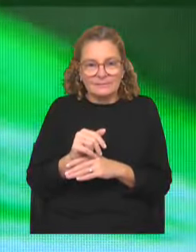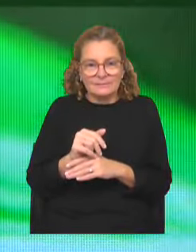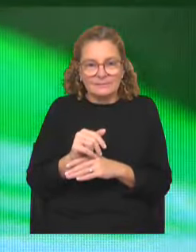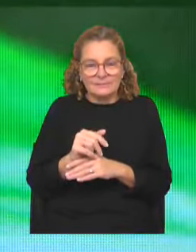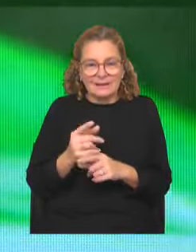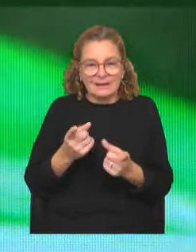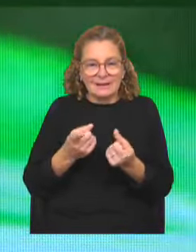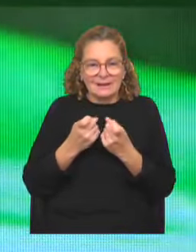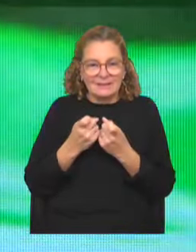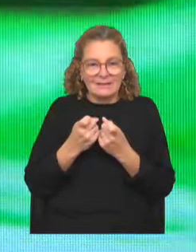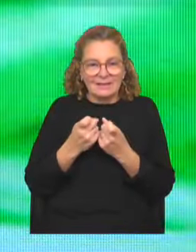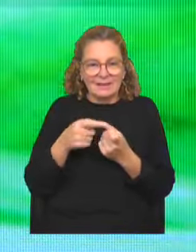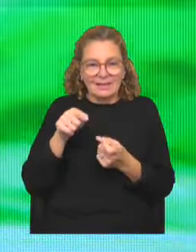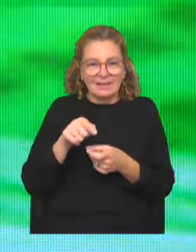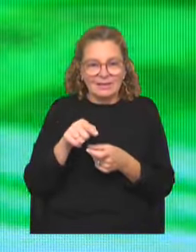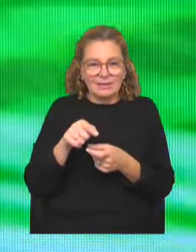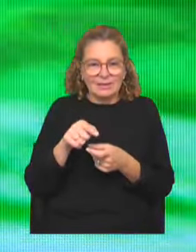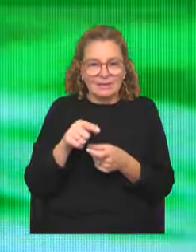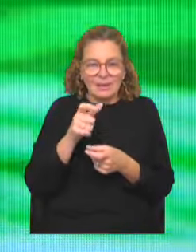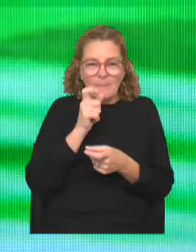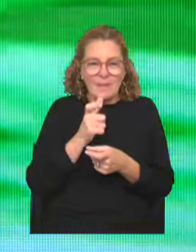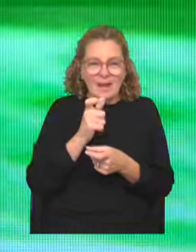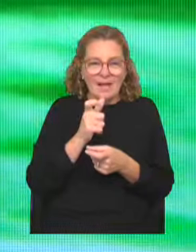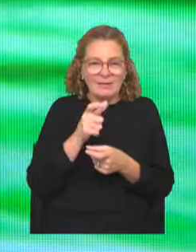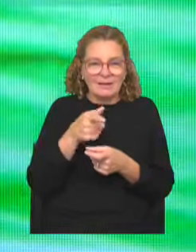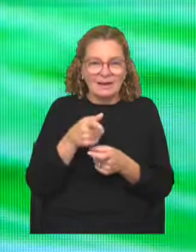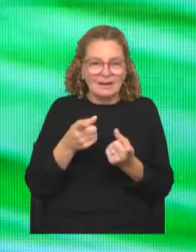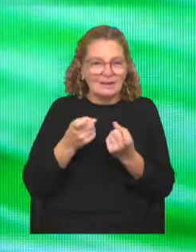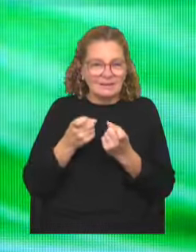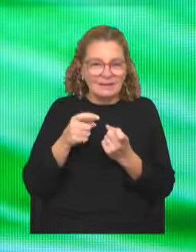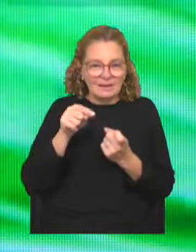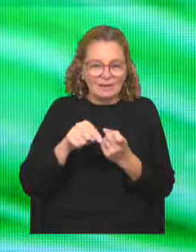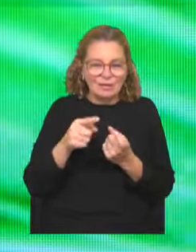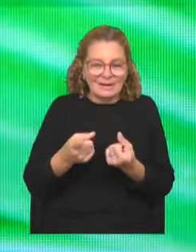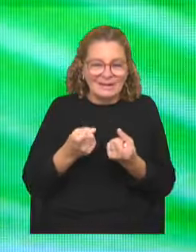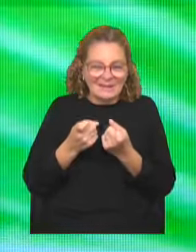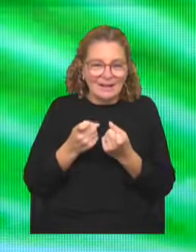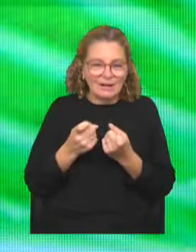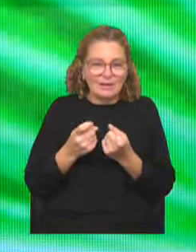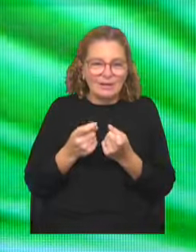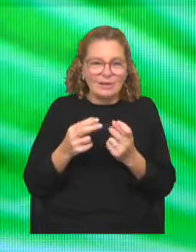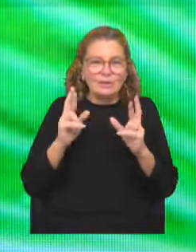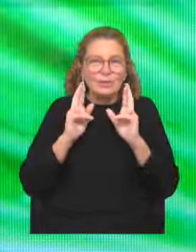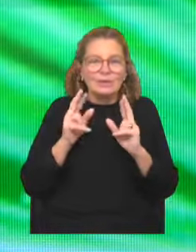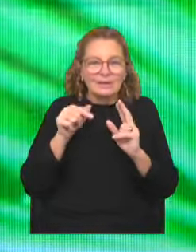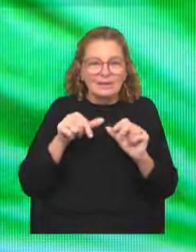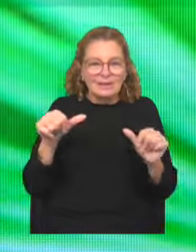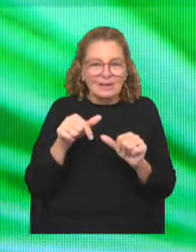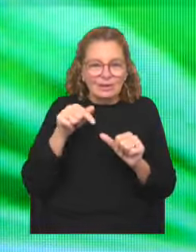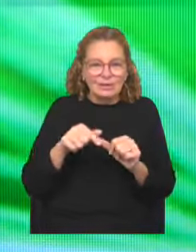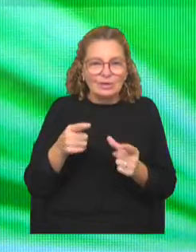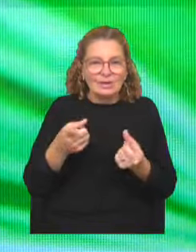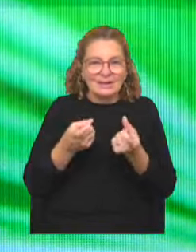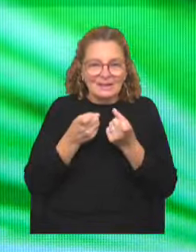la necesidad de esto. Esa palabra, era necesario, esto es necesario, qué suerte que hicieron esto, es